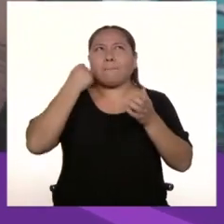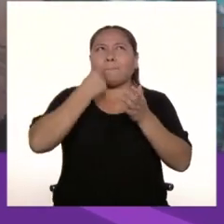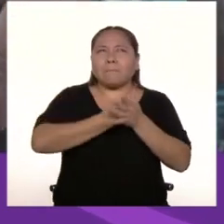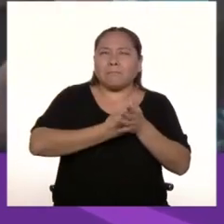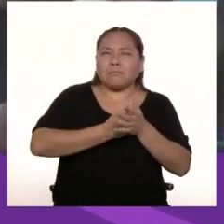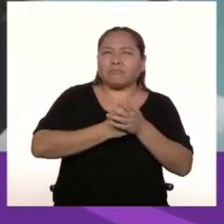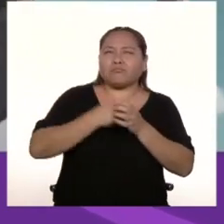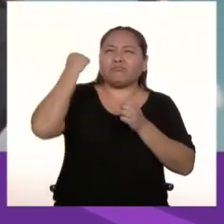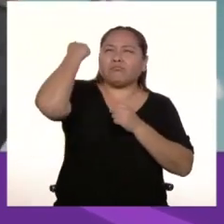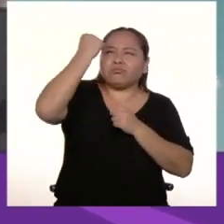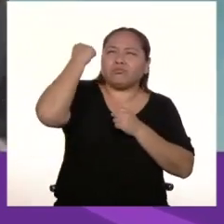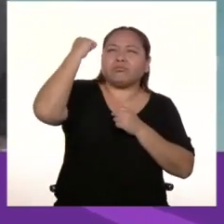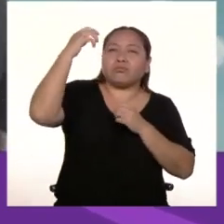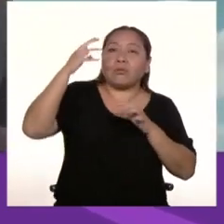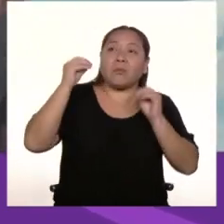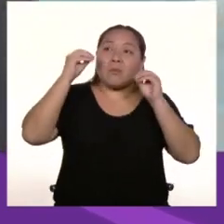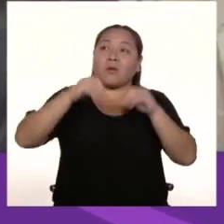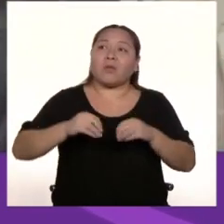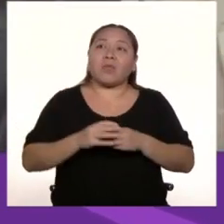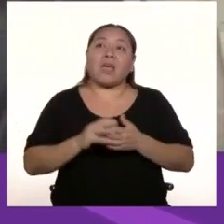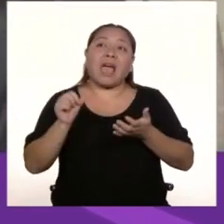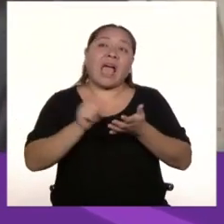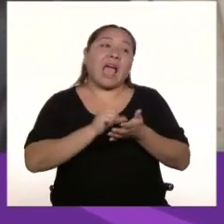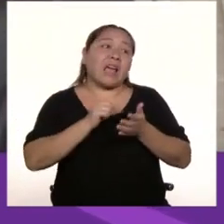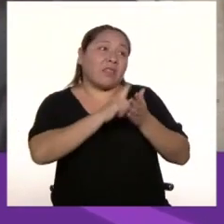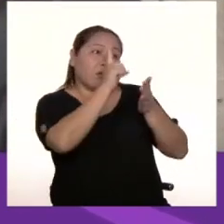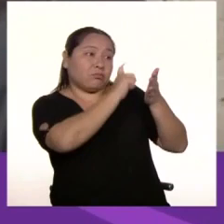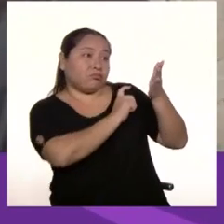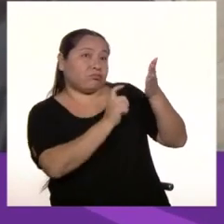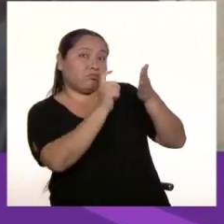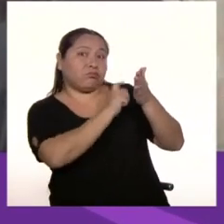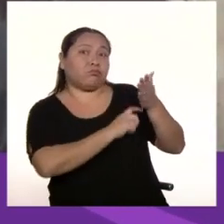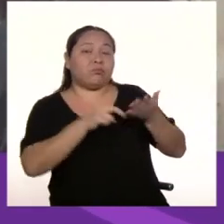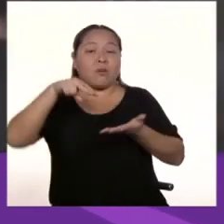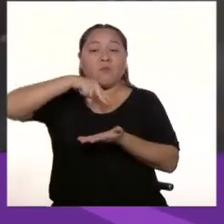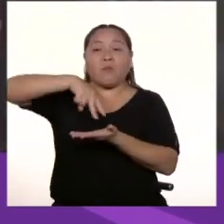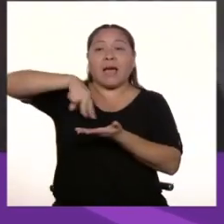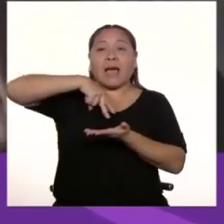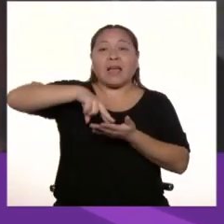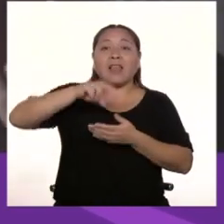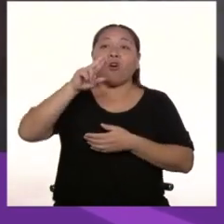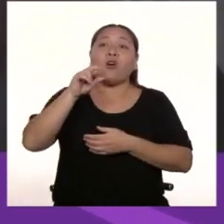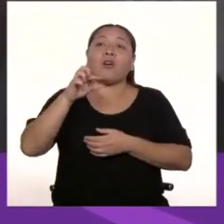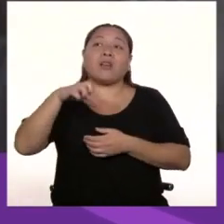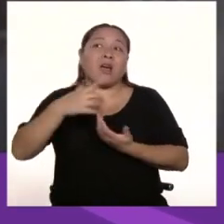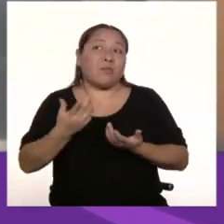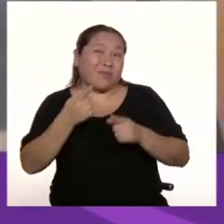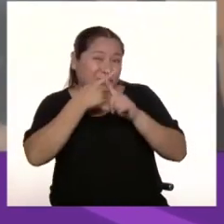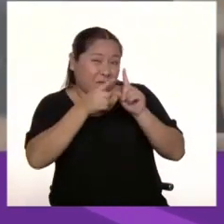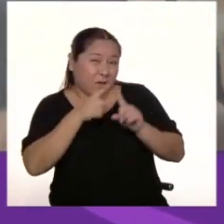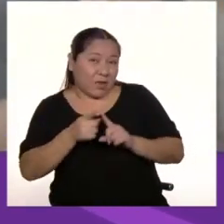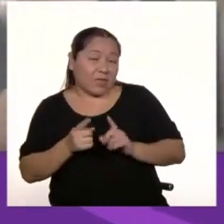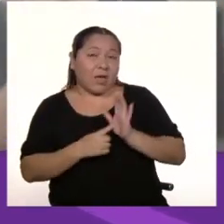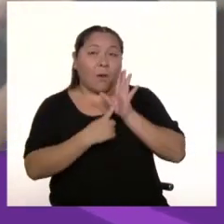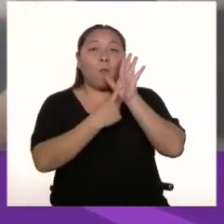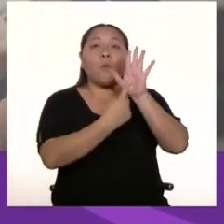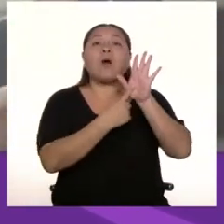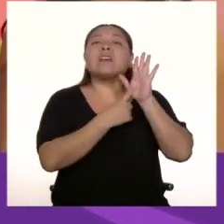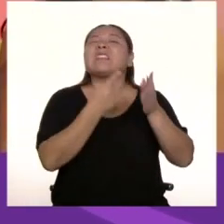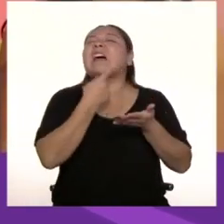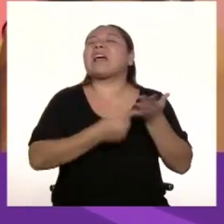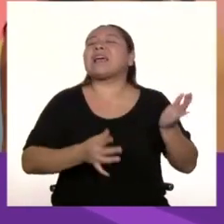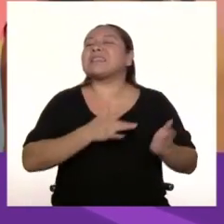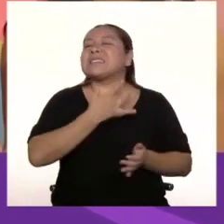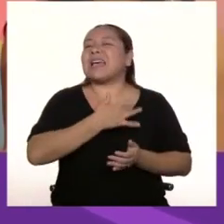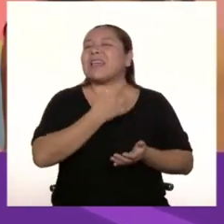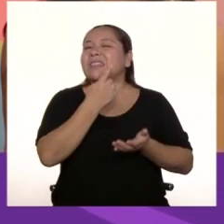yo creo que se trata mucho de eso El arte urbano tanto como en el graffiti Como en el breakdance Como en el rap Se trata de expresar las cosas que sientes o piensas